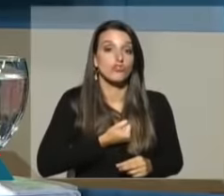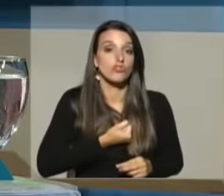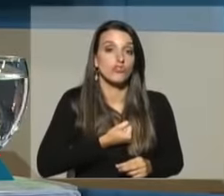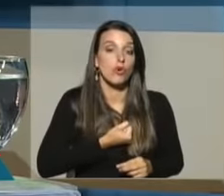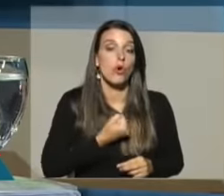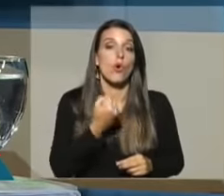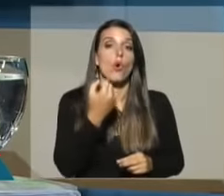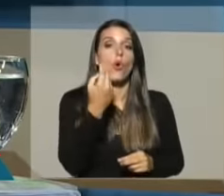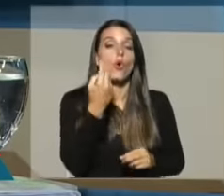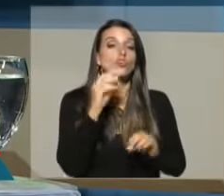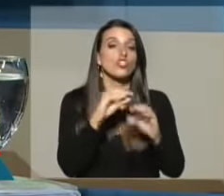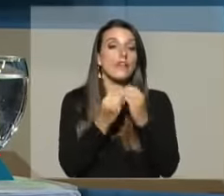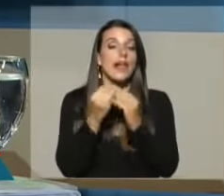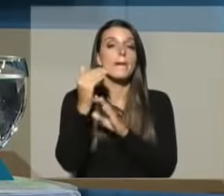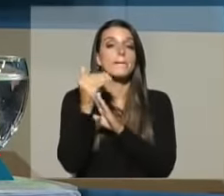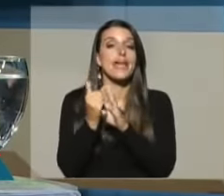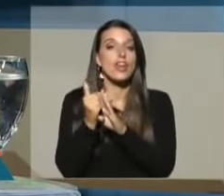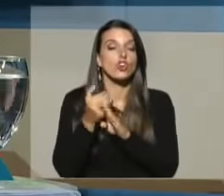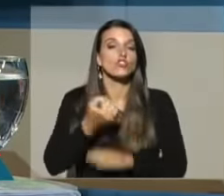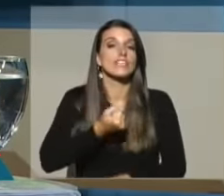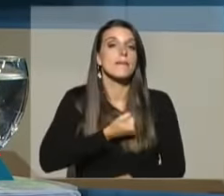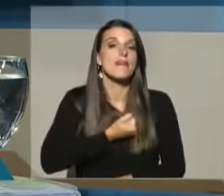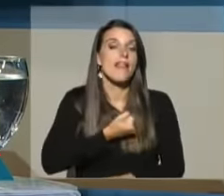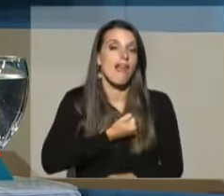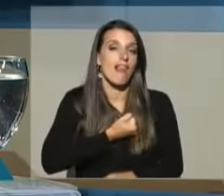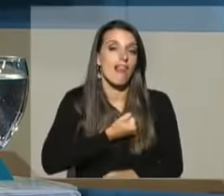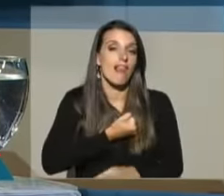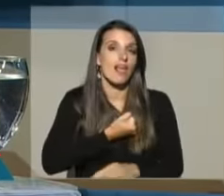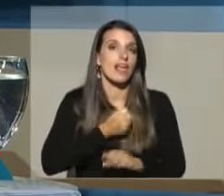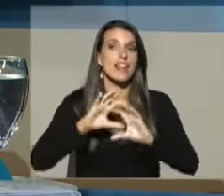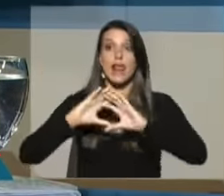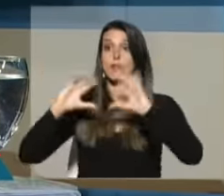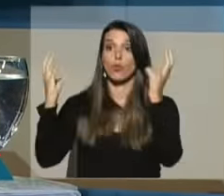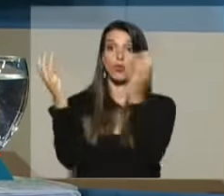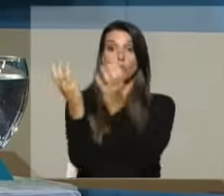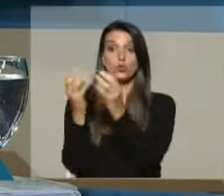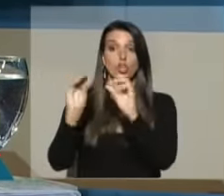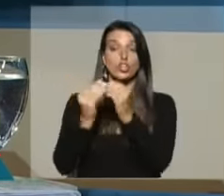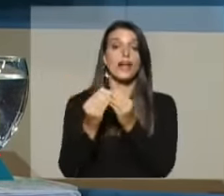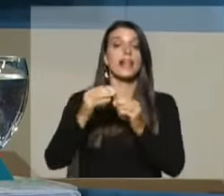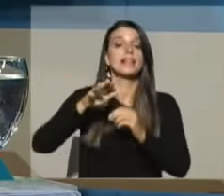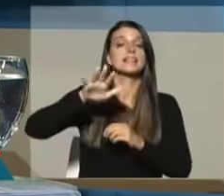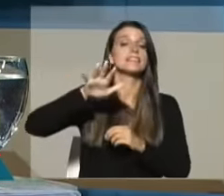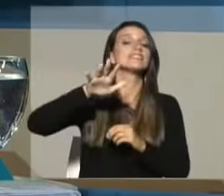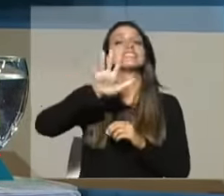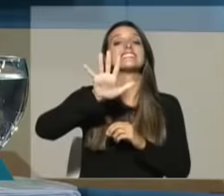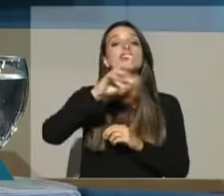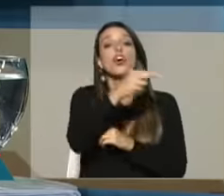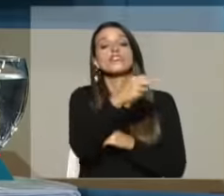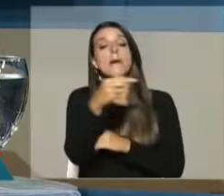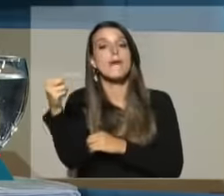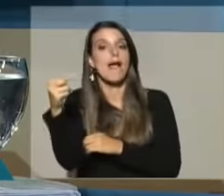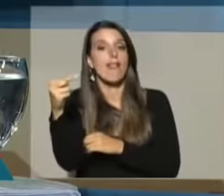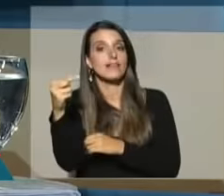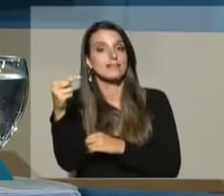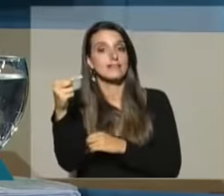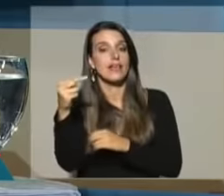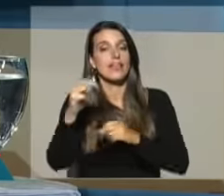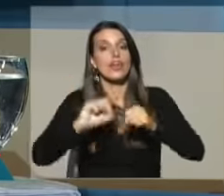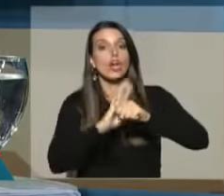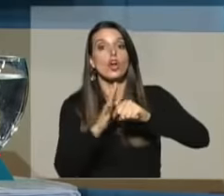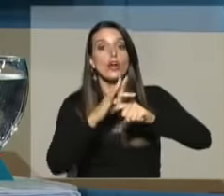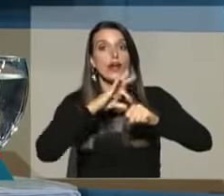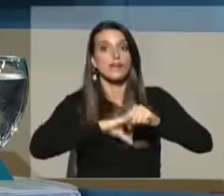Homicidios, una baja en la criminalidad en el resto del mundo en las primeras cinco semanas que existió la